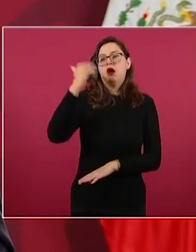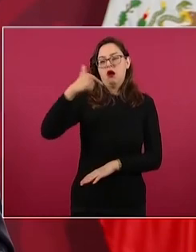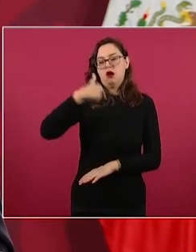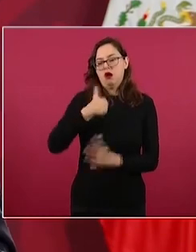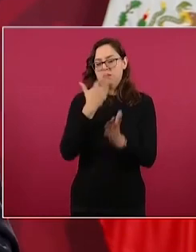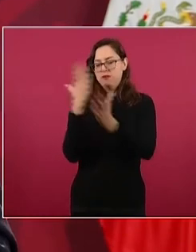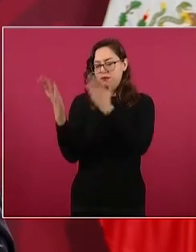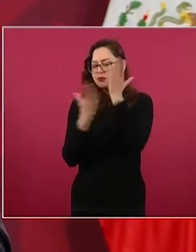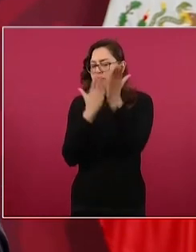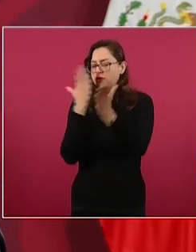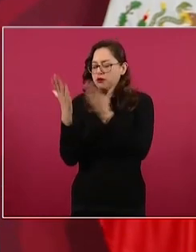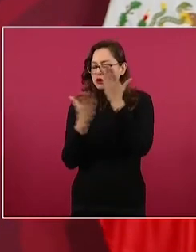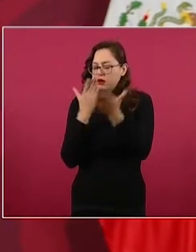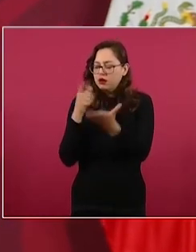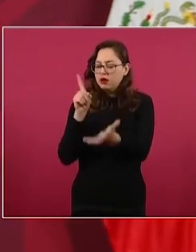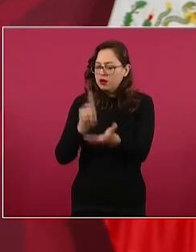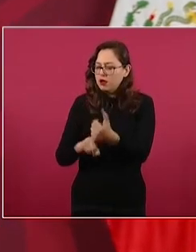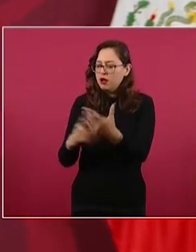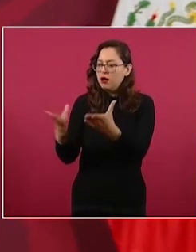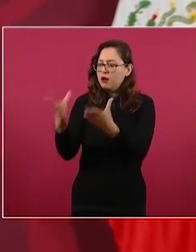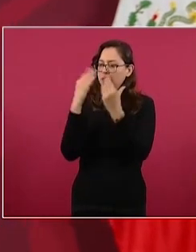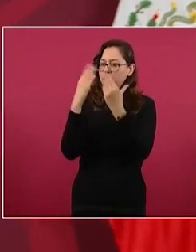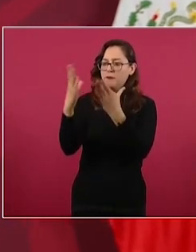pues se nos enseñaba